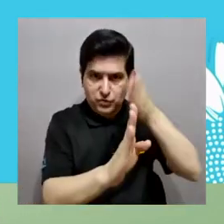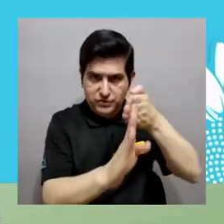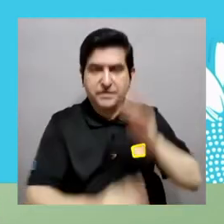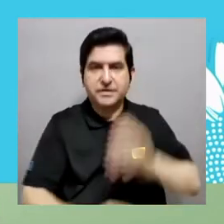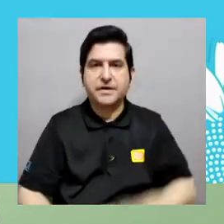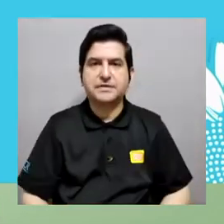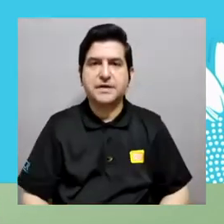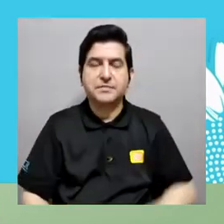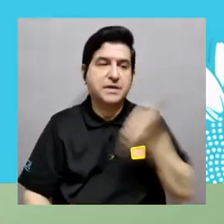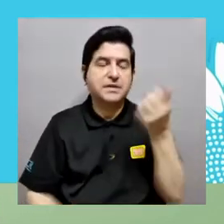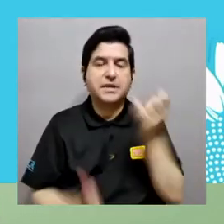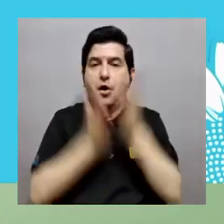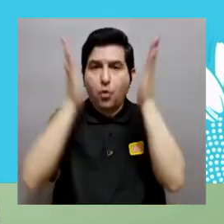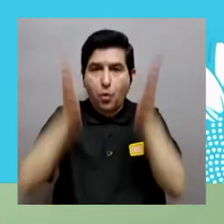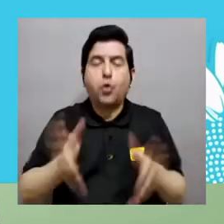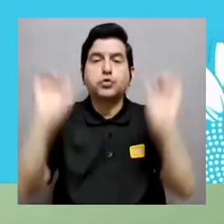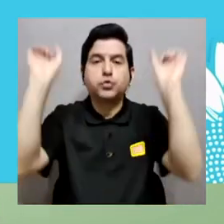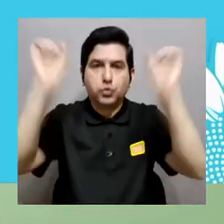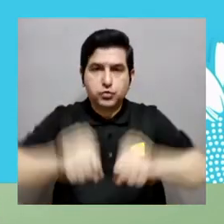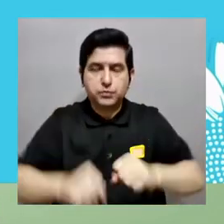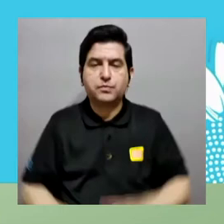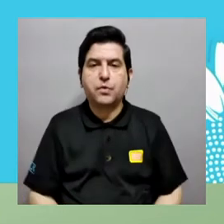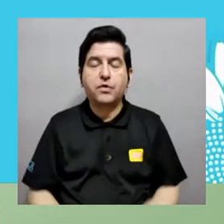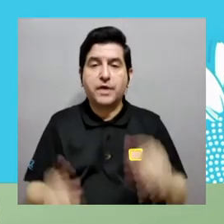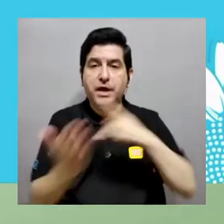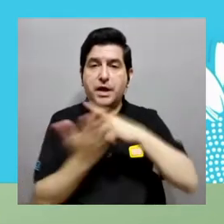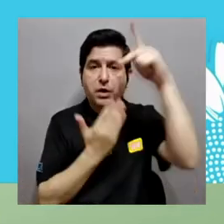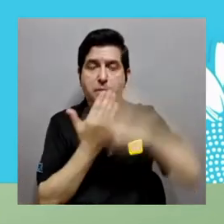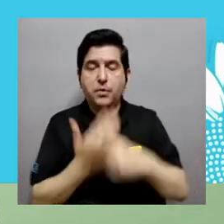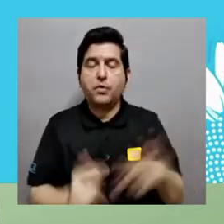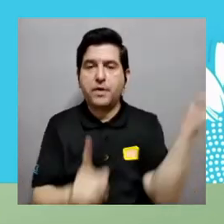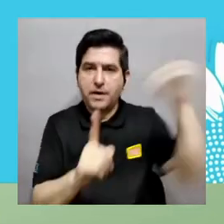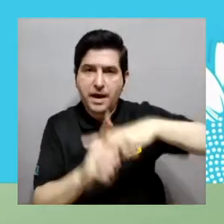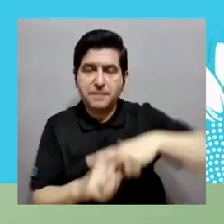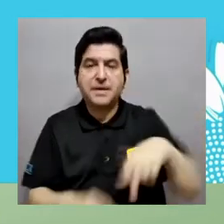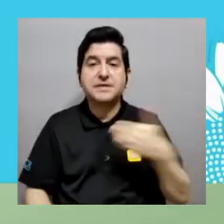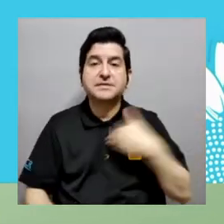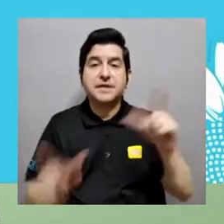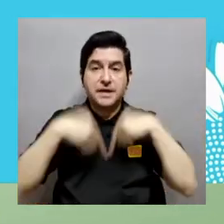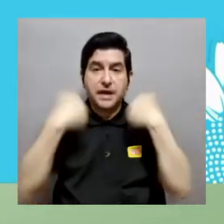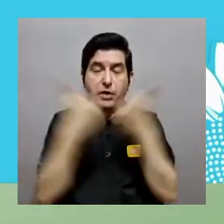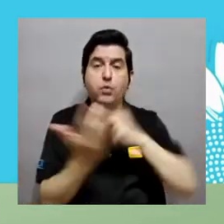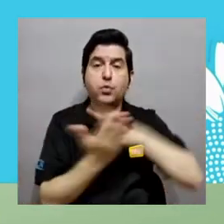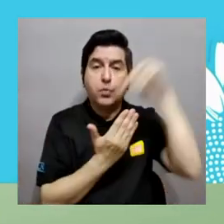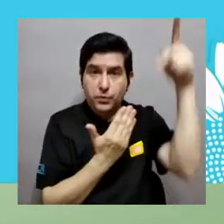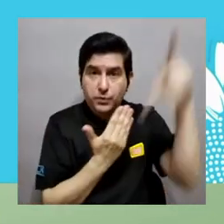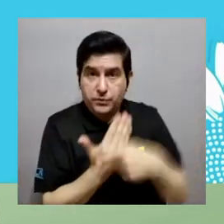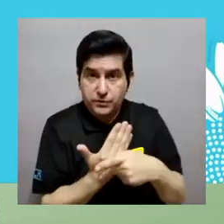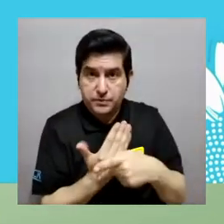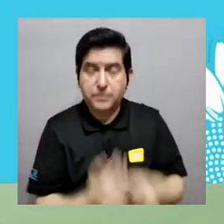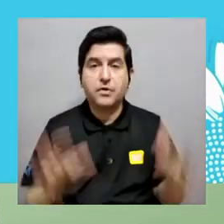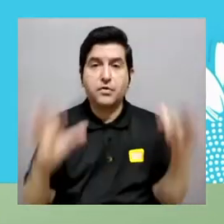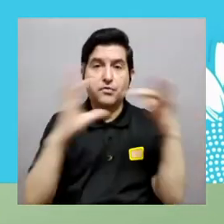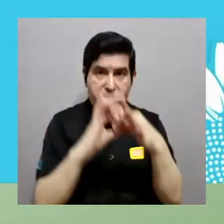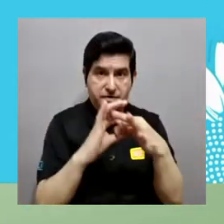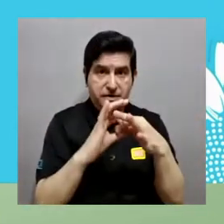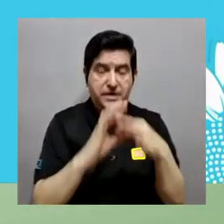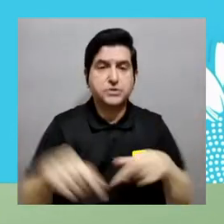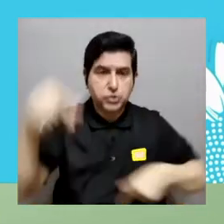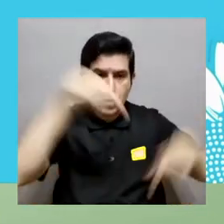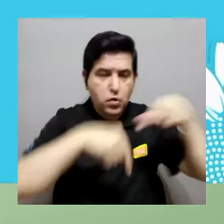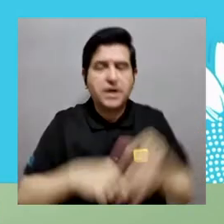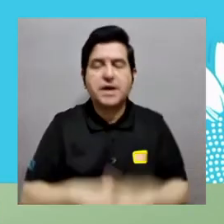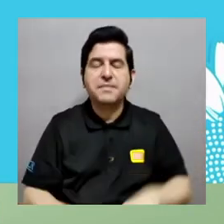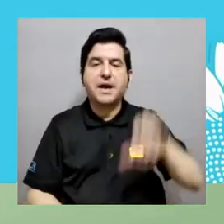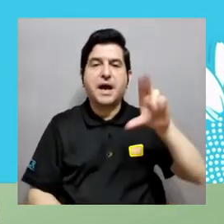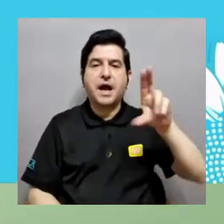bueno, en el que yo colaboro indirectamente para que otros investigadores puedan correr sus programas. en este caso tenemos un